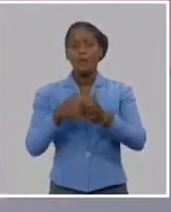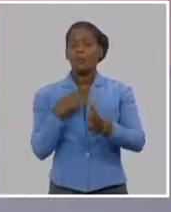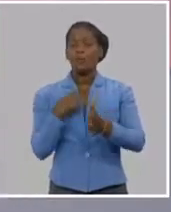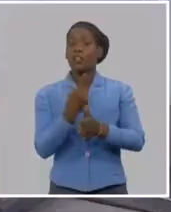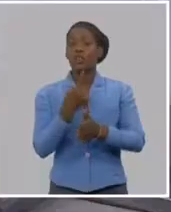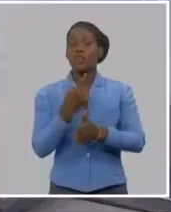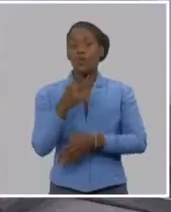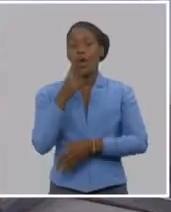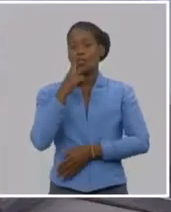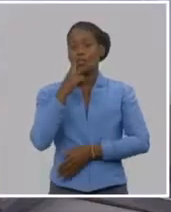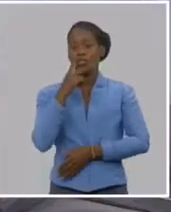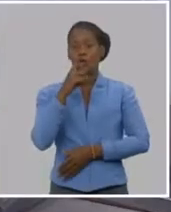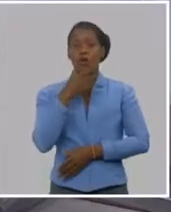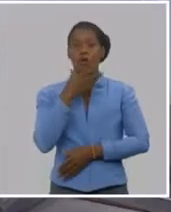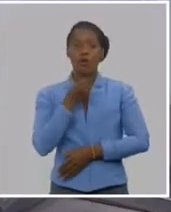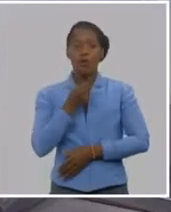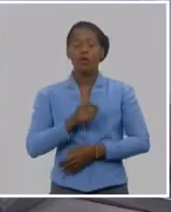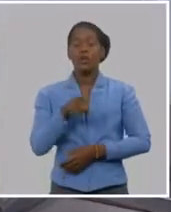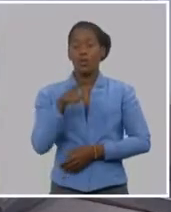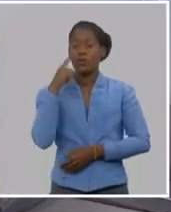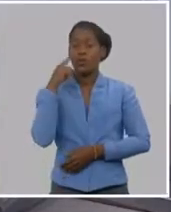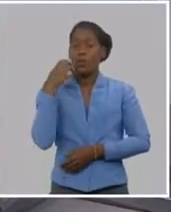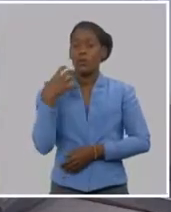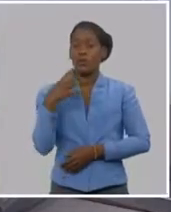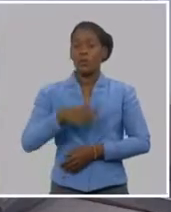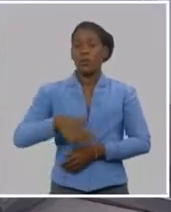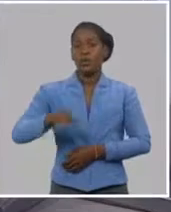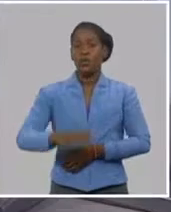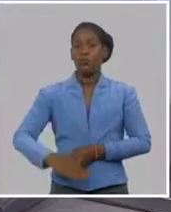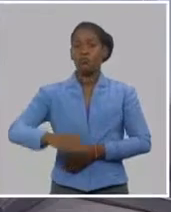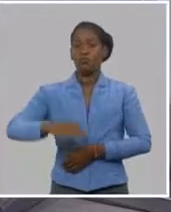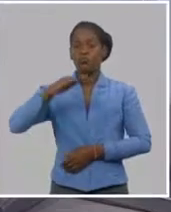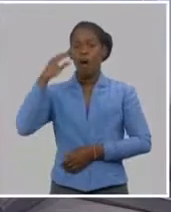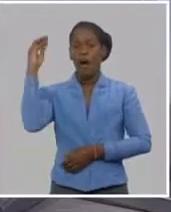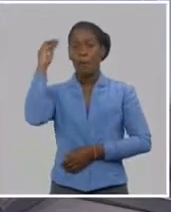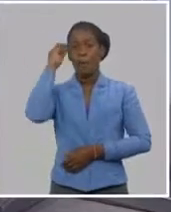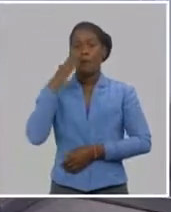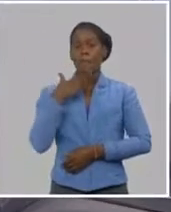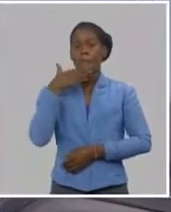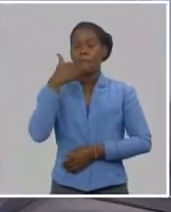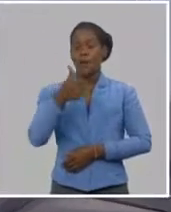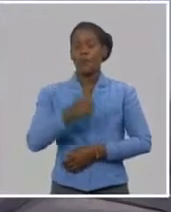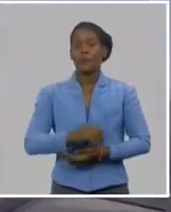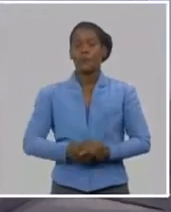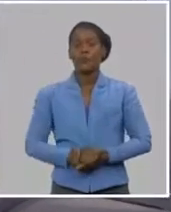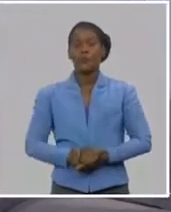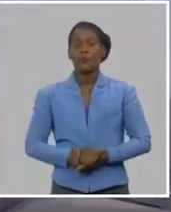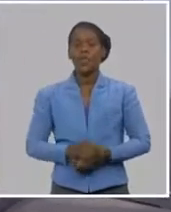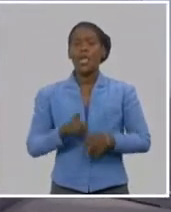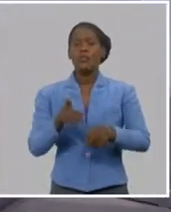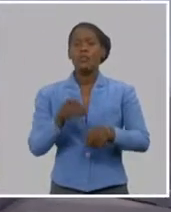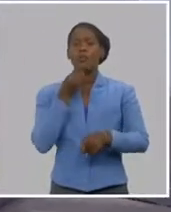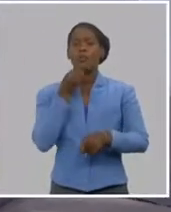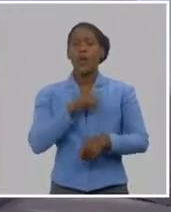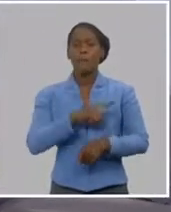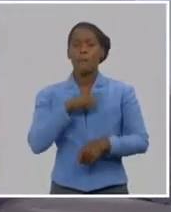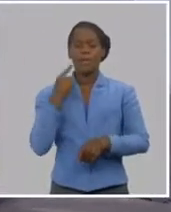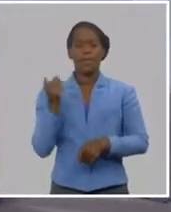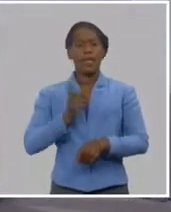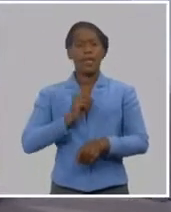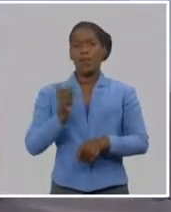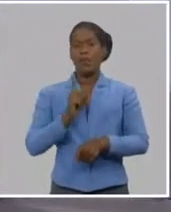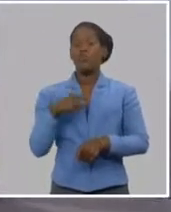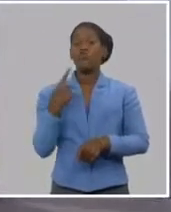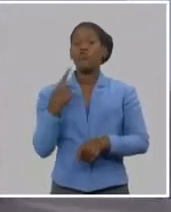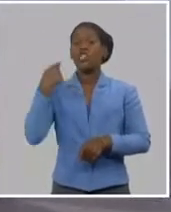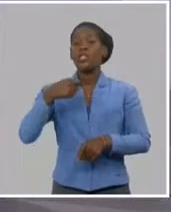y marxistas-leninistas, los pilares de la ideología del proyecto, solo será irreversible en la medida en que nosotros